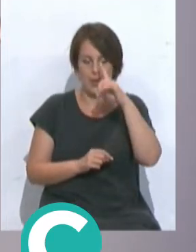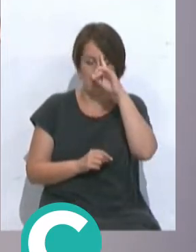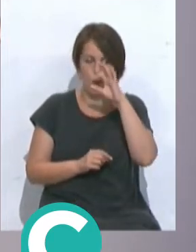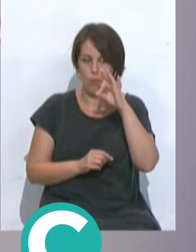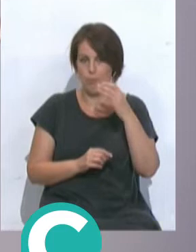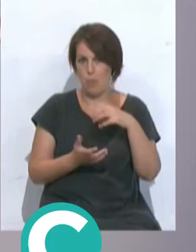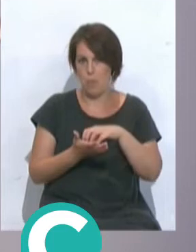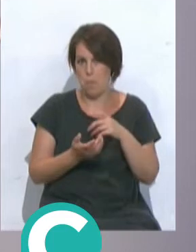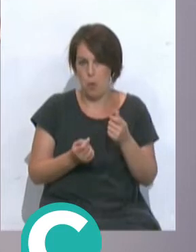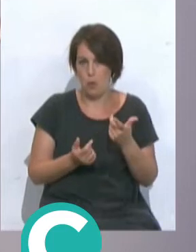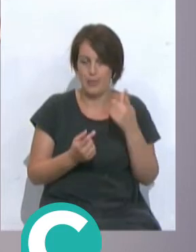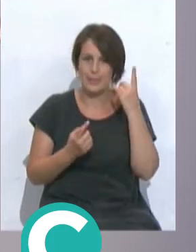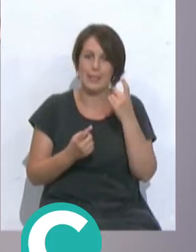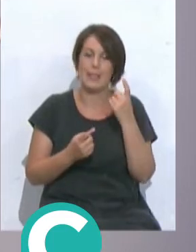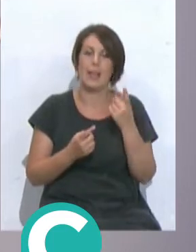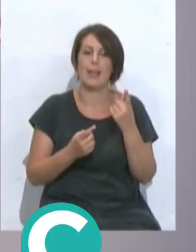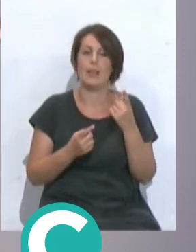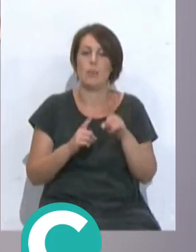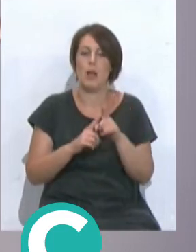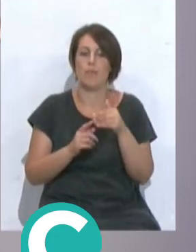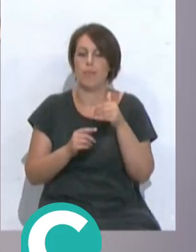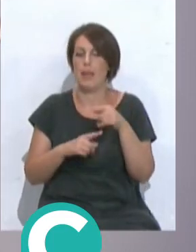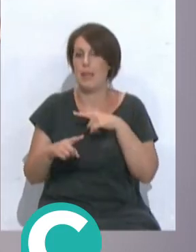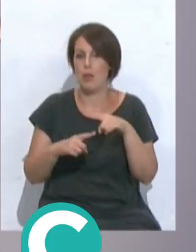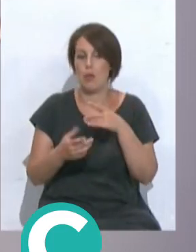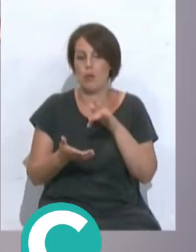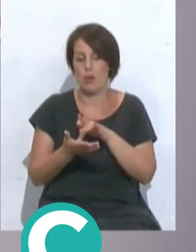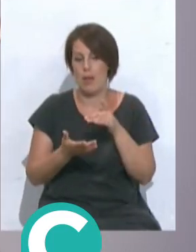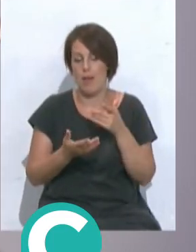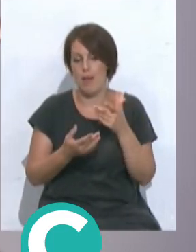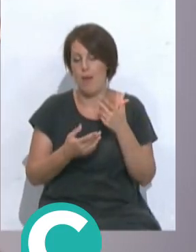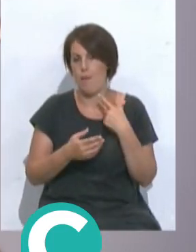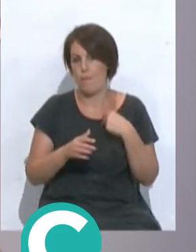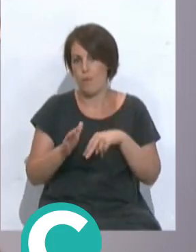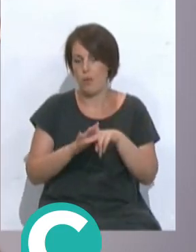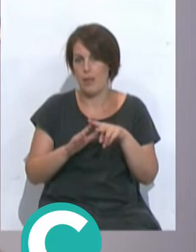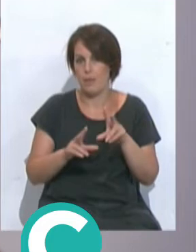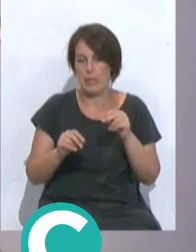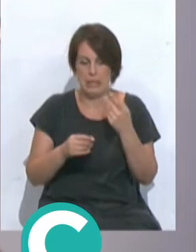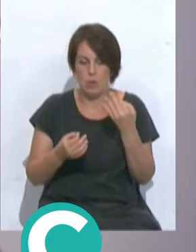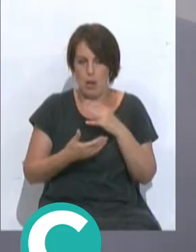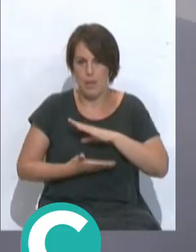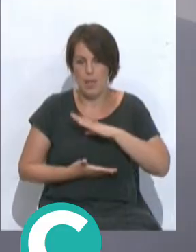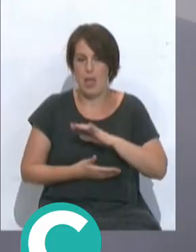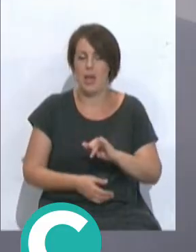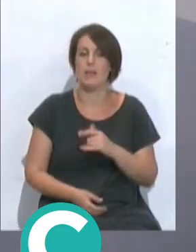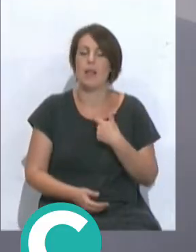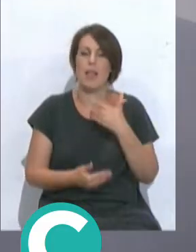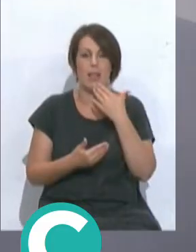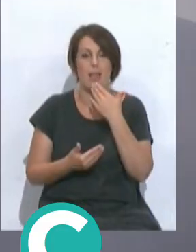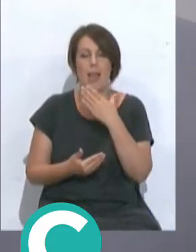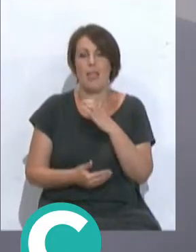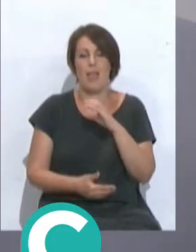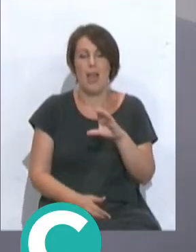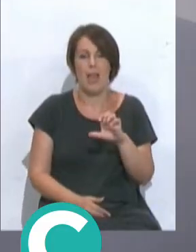dudan de que intente hacer carrera como entrenador una vez que termine y seguro que está totalmente capacitado. Pues agradecemos al